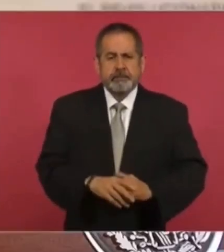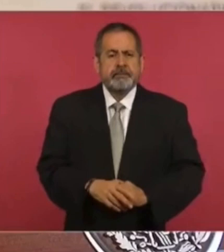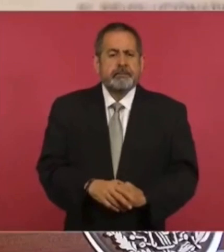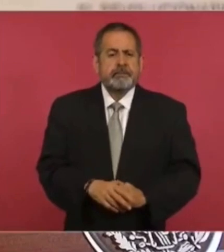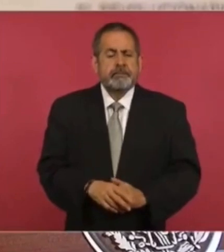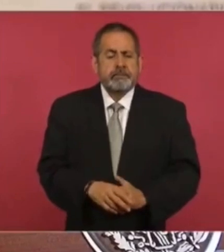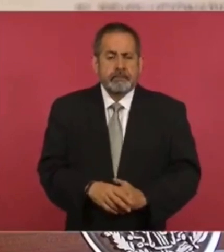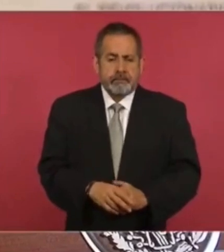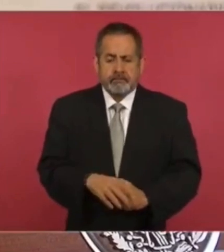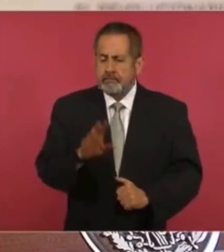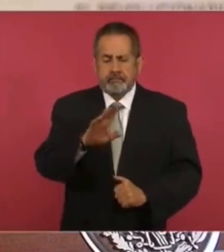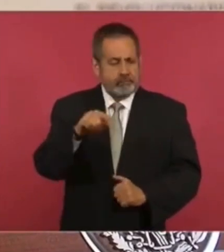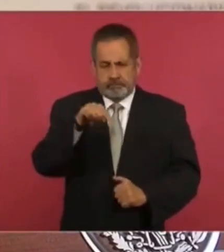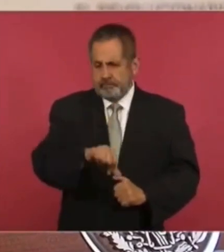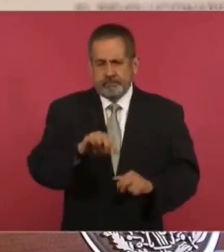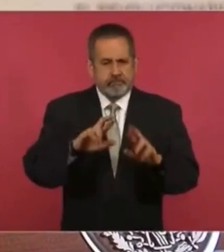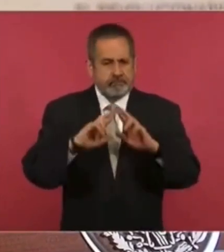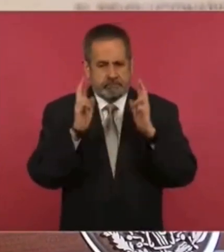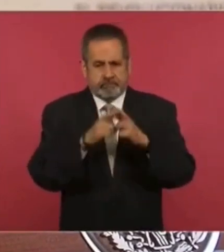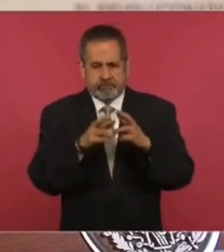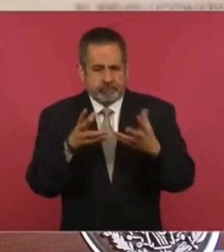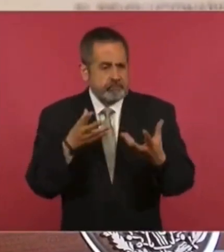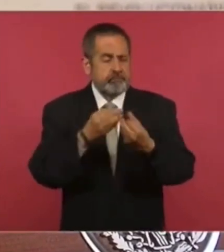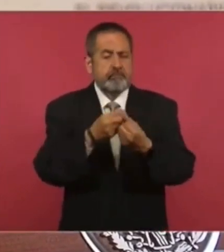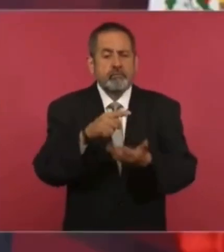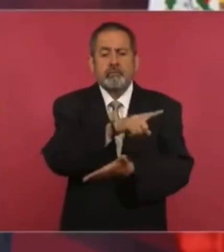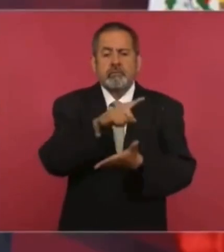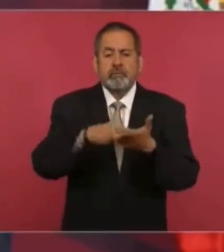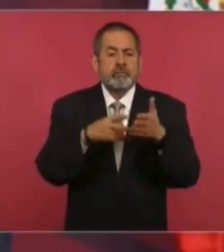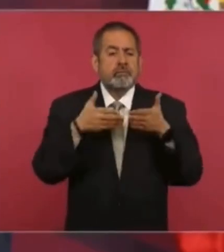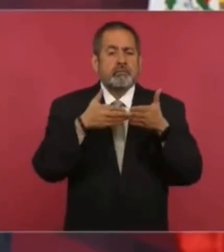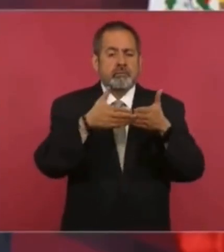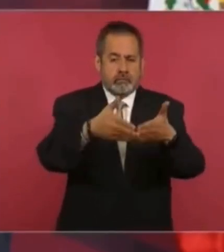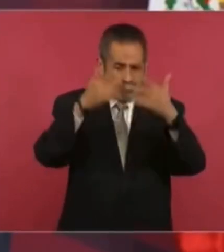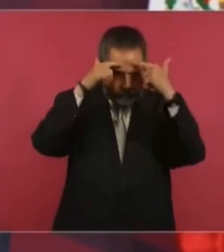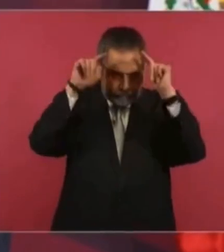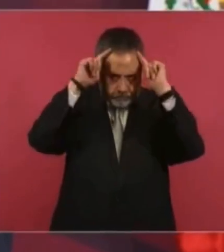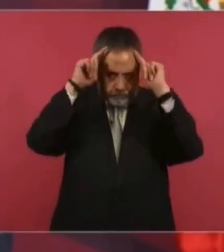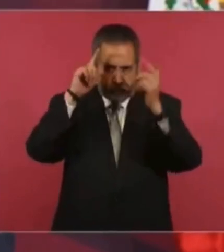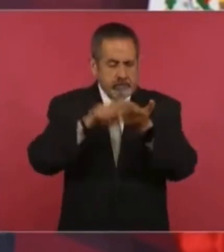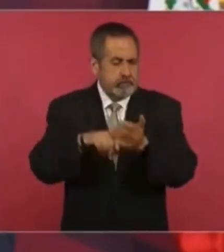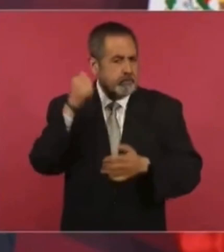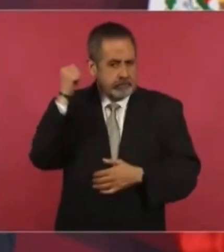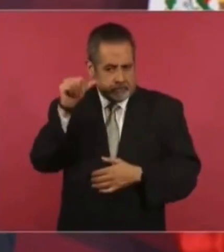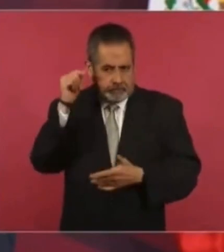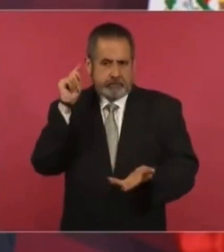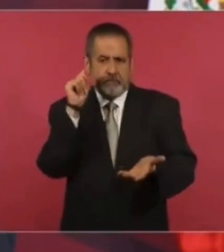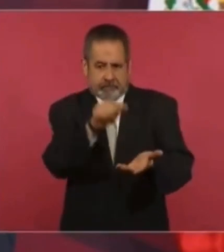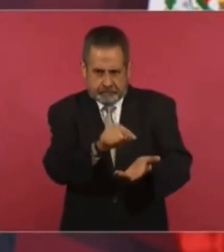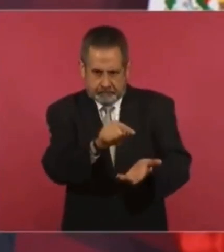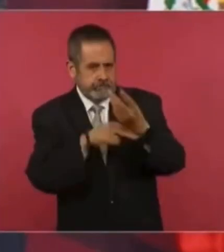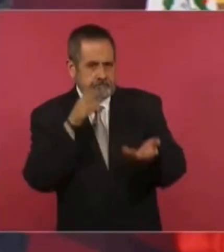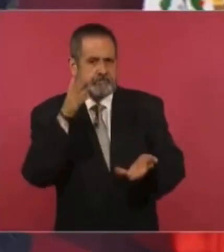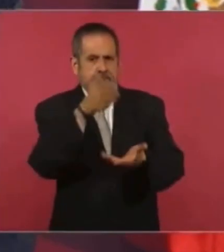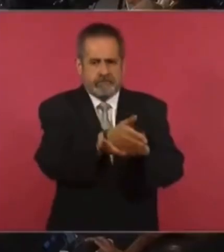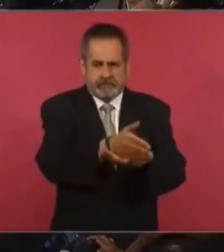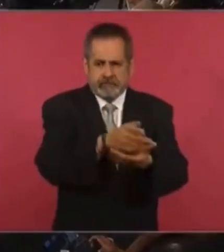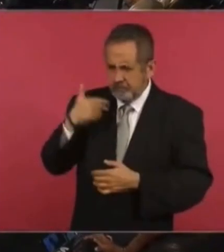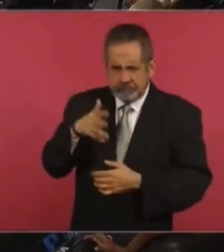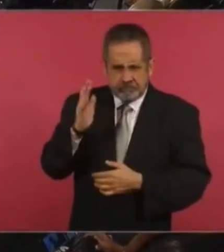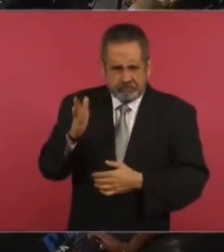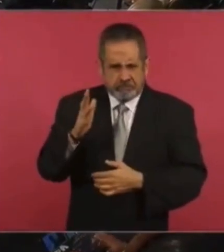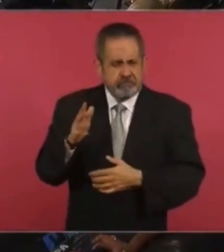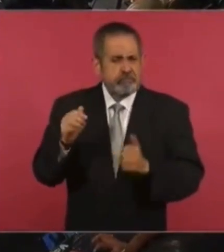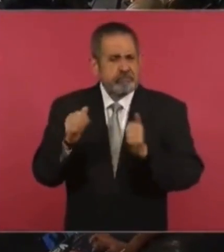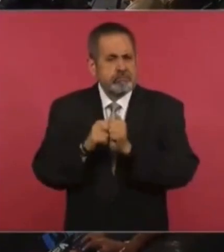reunión en la base naval de Acapulco. Ya hemos estado creo que con